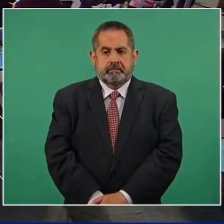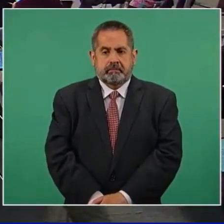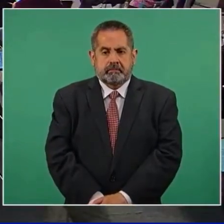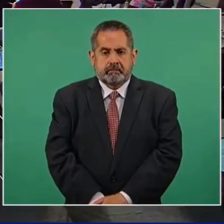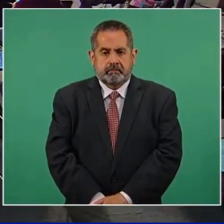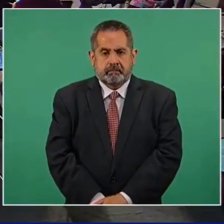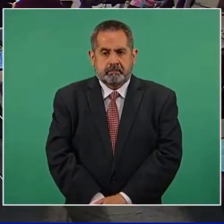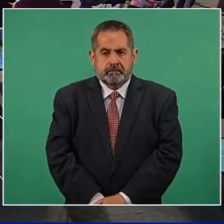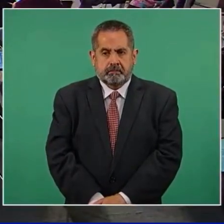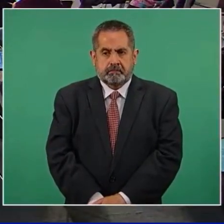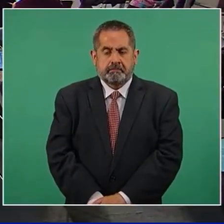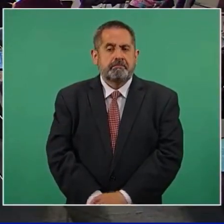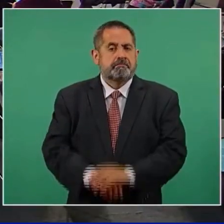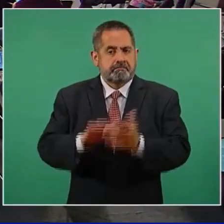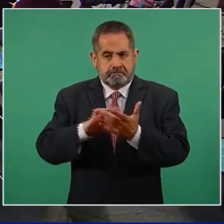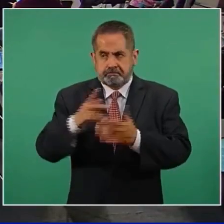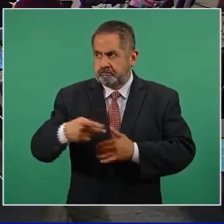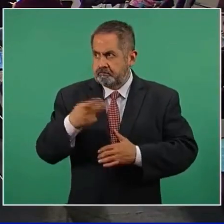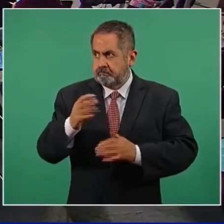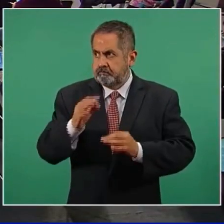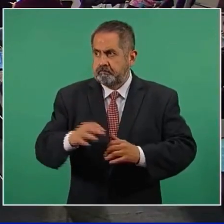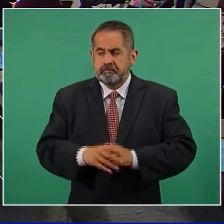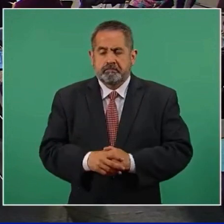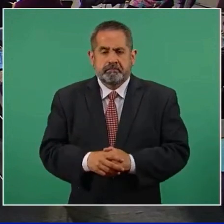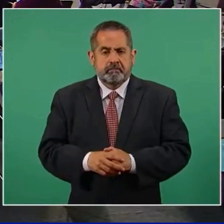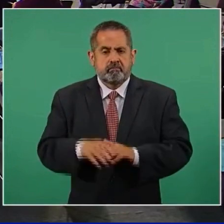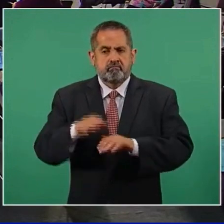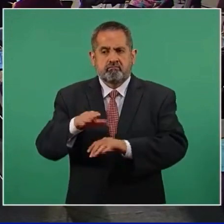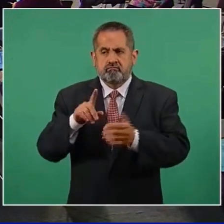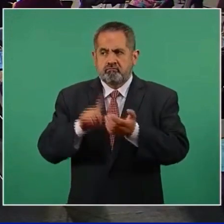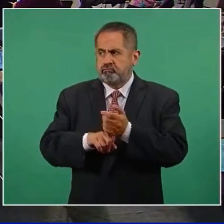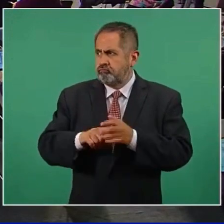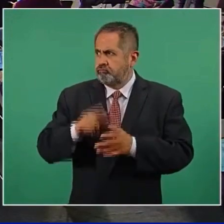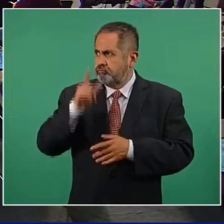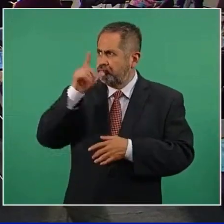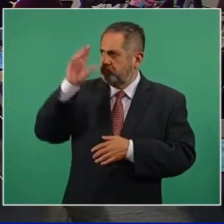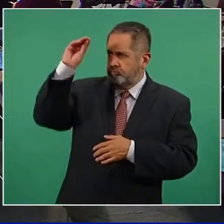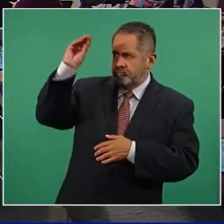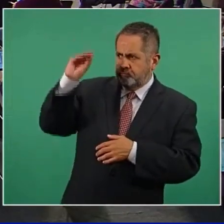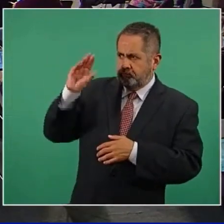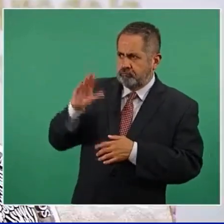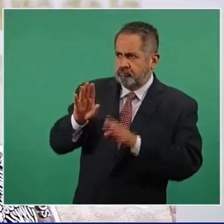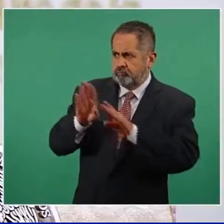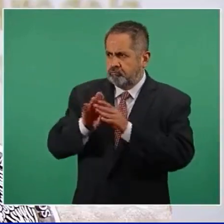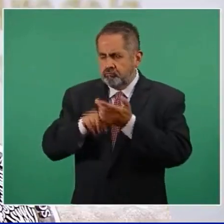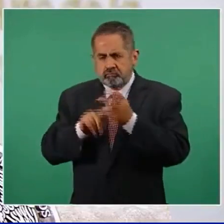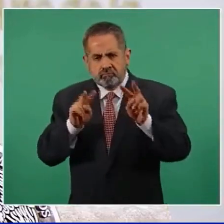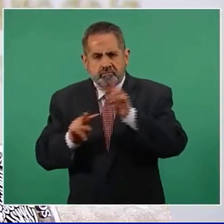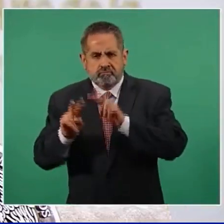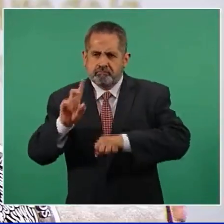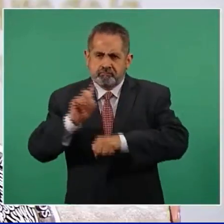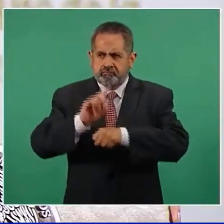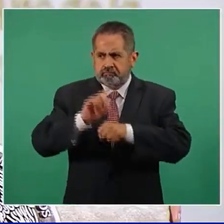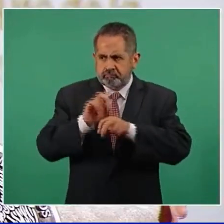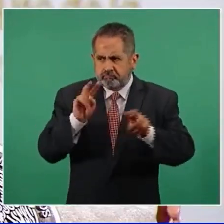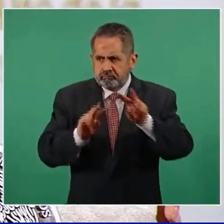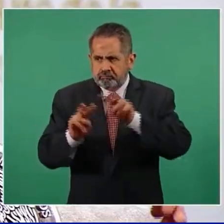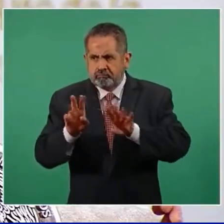Sí, gracias por la pregunta. Sobre los semáforos, los observamos todos los días,